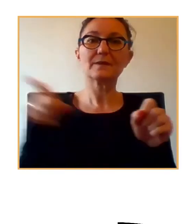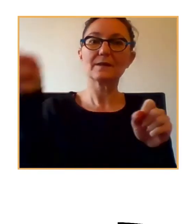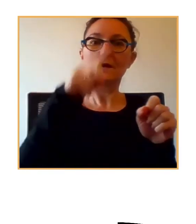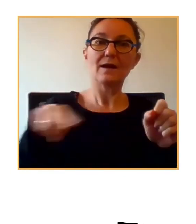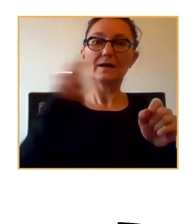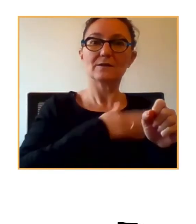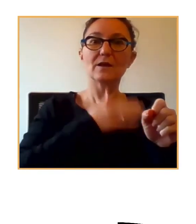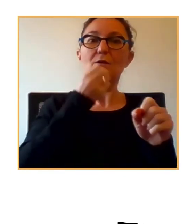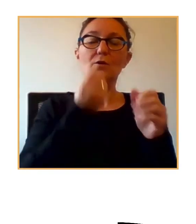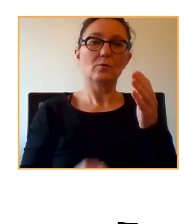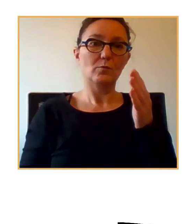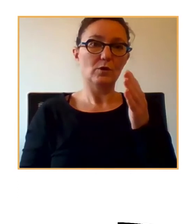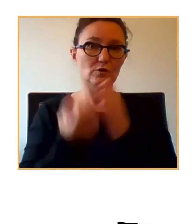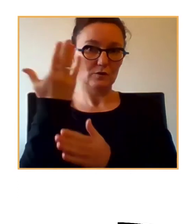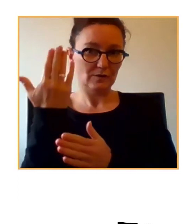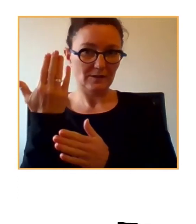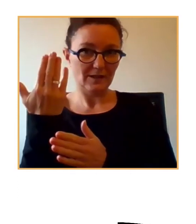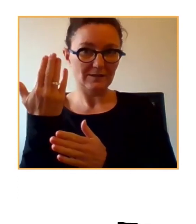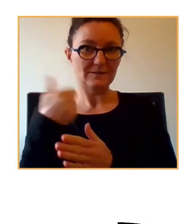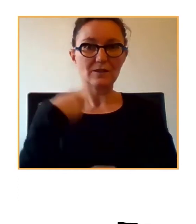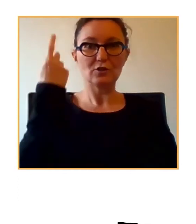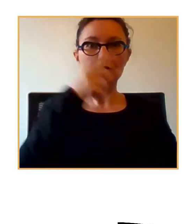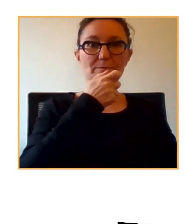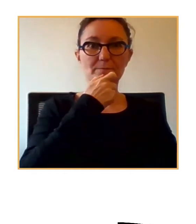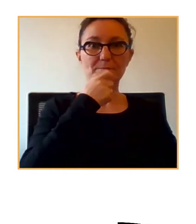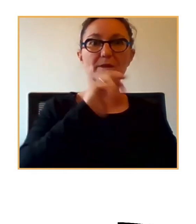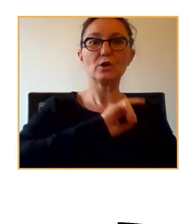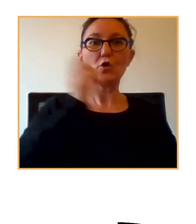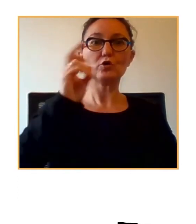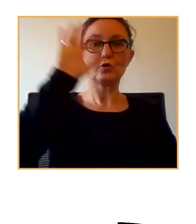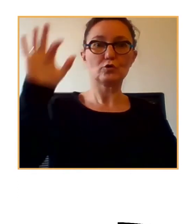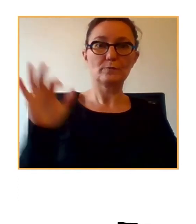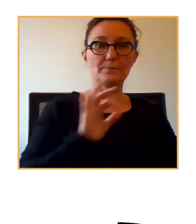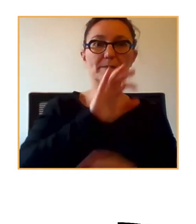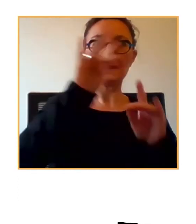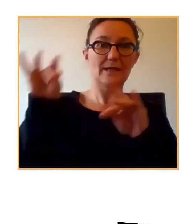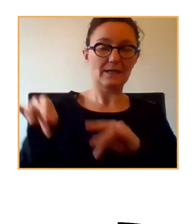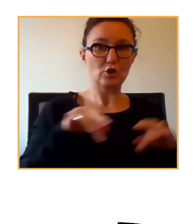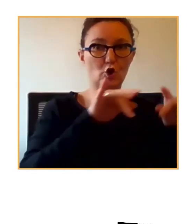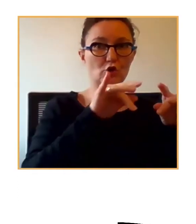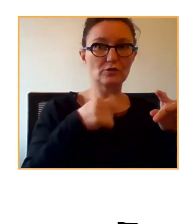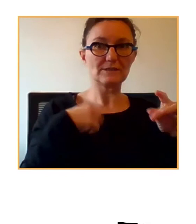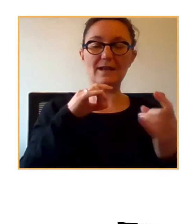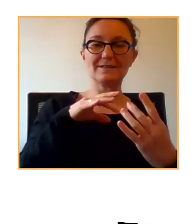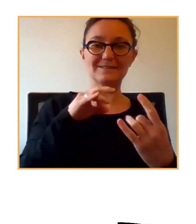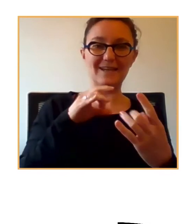good afternoon, para los que sé que vienen, están de Inglaterra, y para otros sitios de territorios que también están escribiendo,